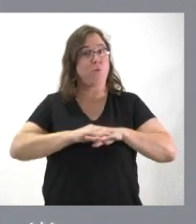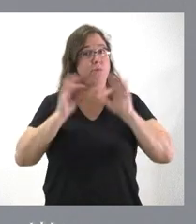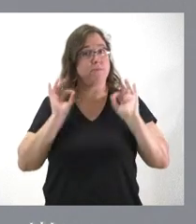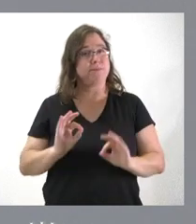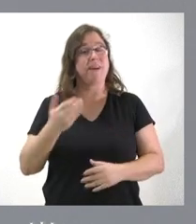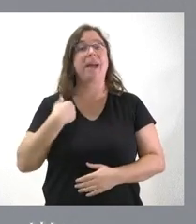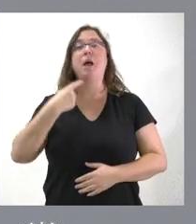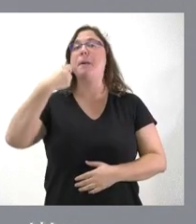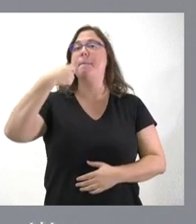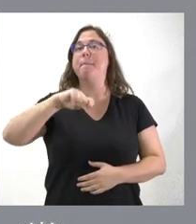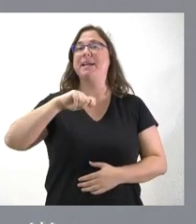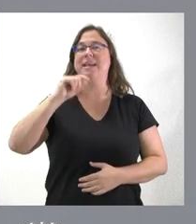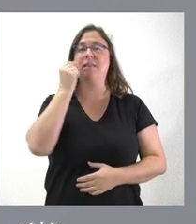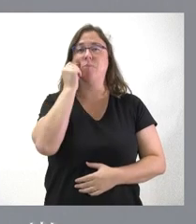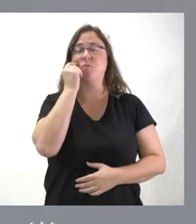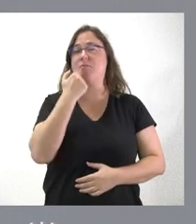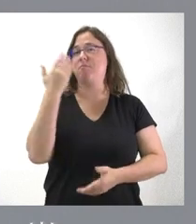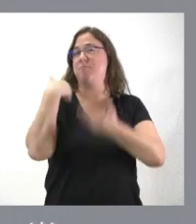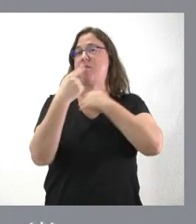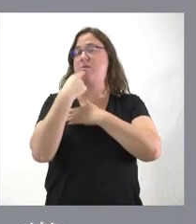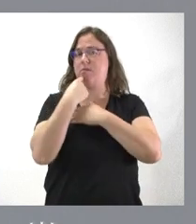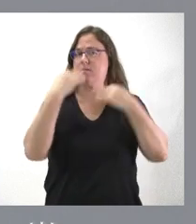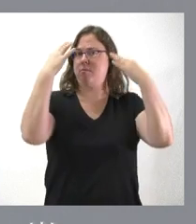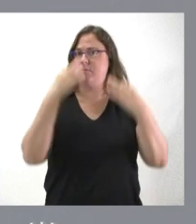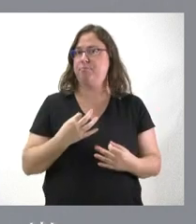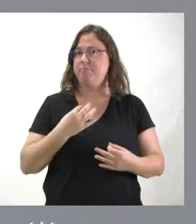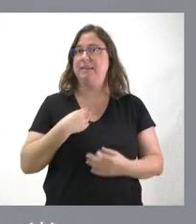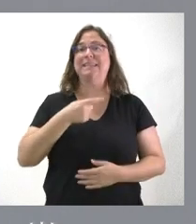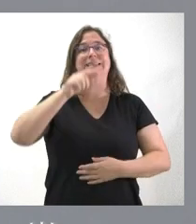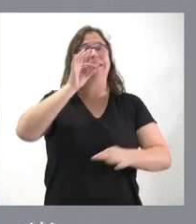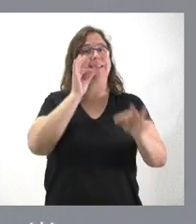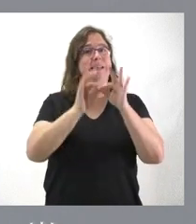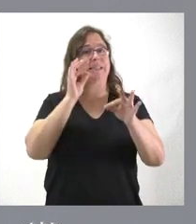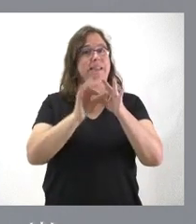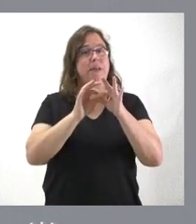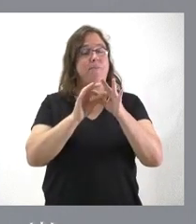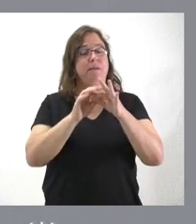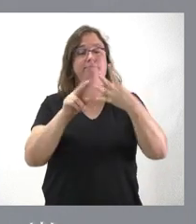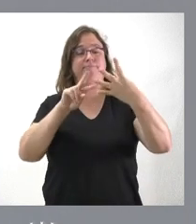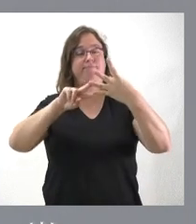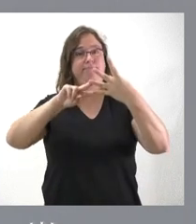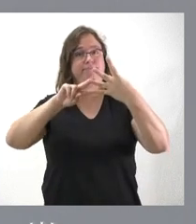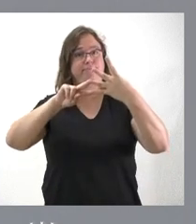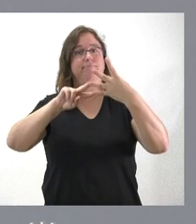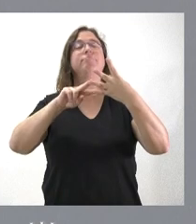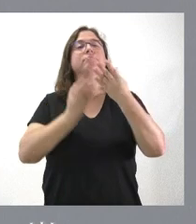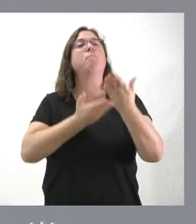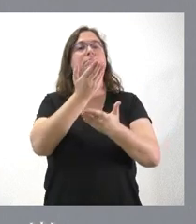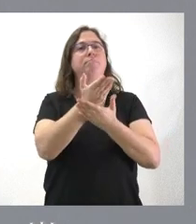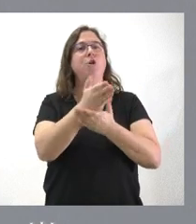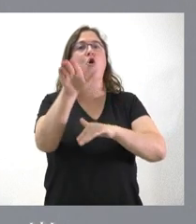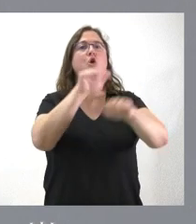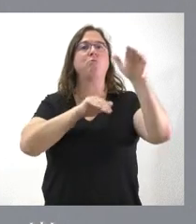que el presidente Alfonso Fernández Mañueco había asumido de que este mismo mes de septiembre y en la segunda quincena se solicitaría la